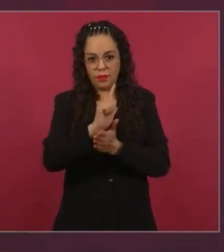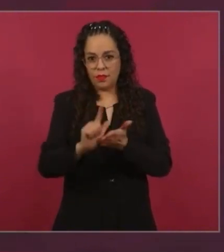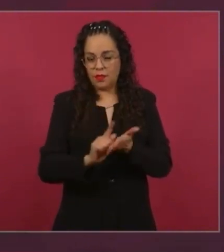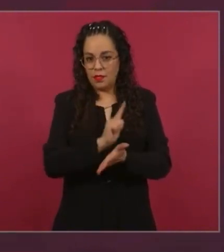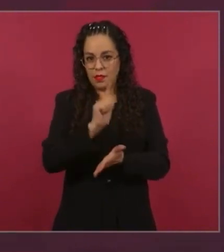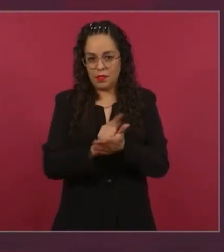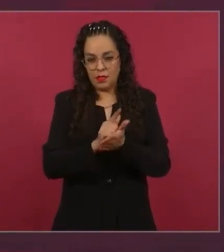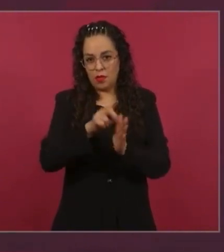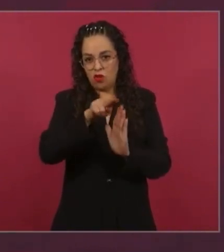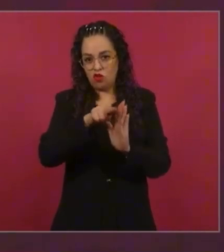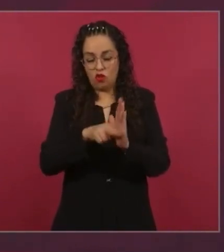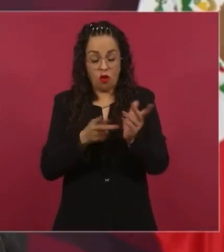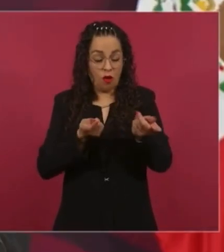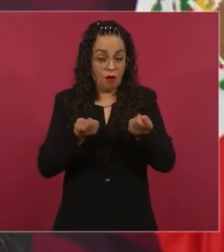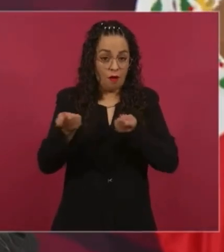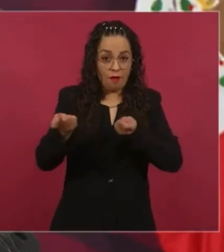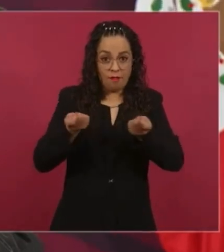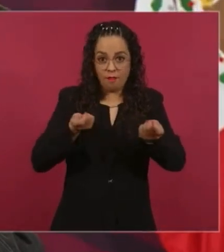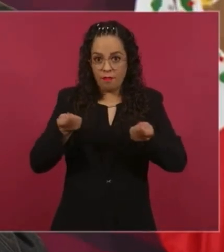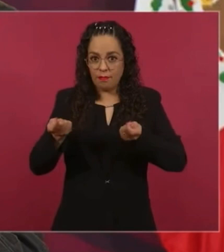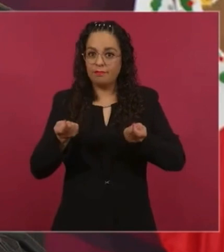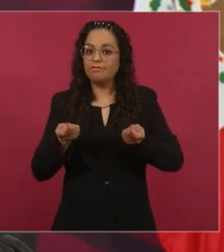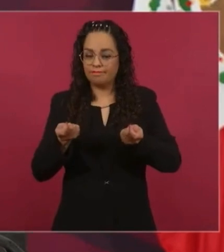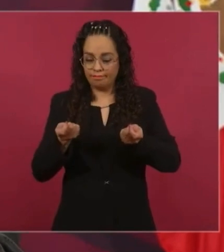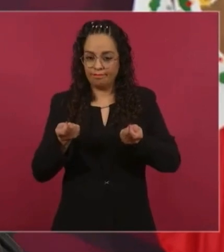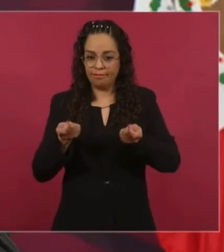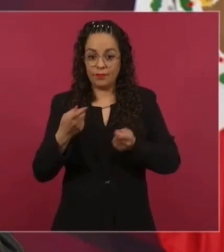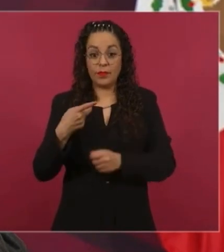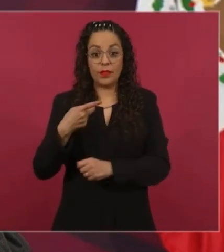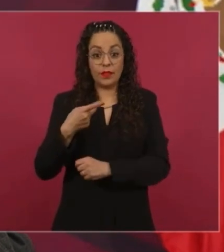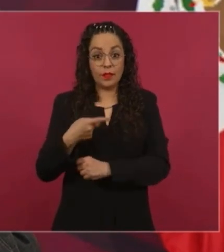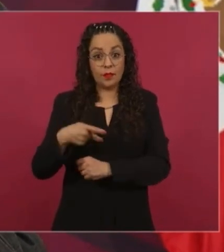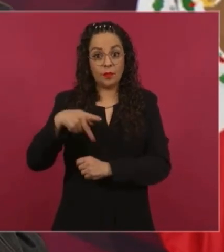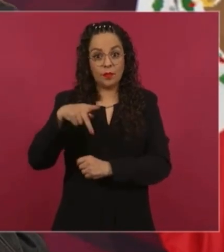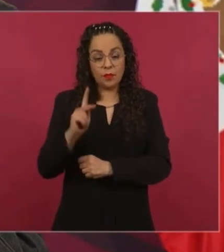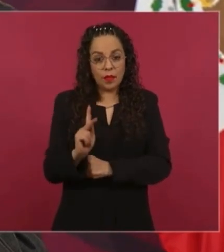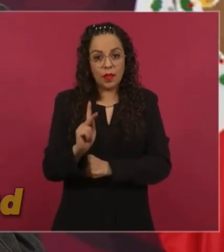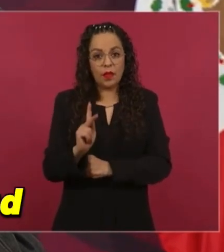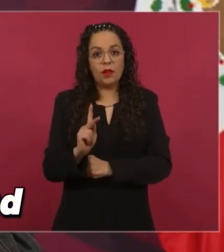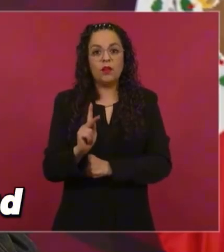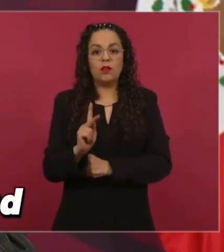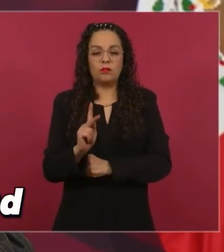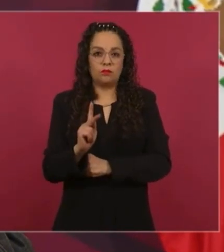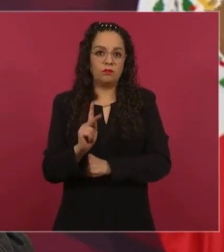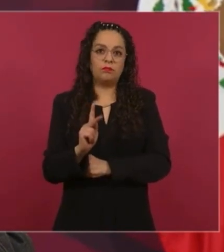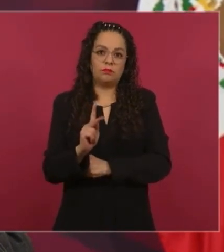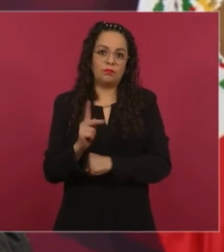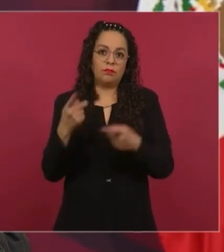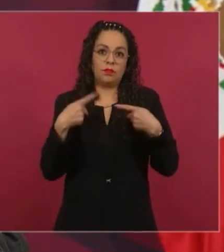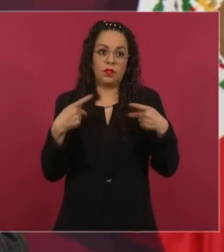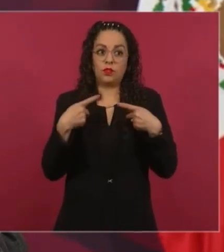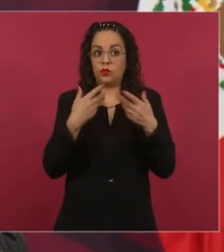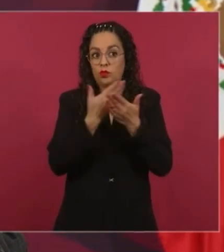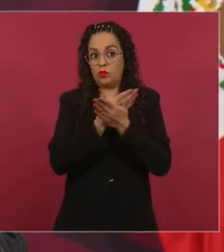cuidando la salud de la gente, la salud del pueblo.